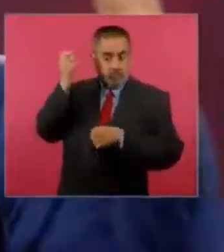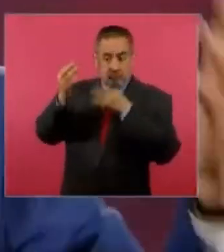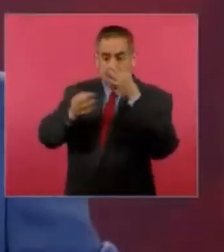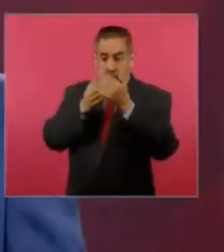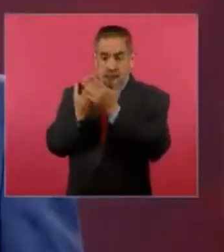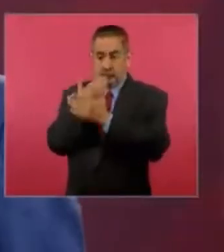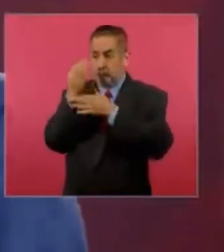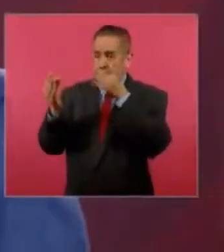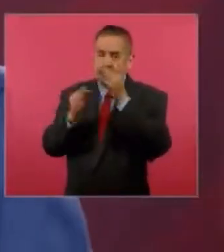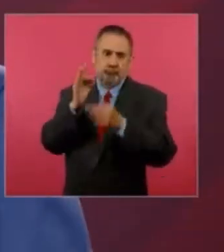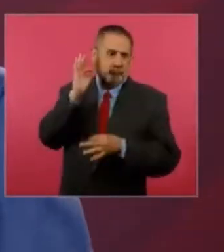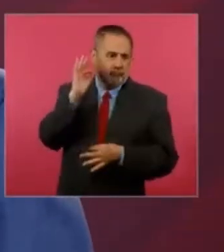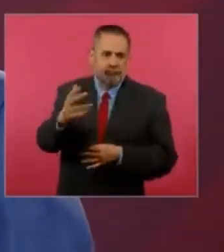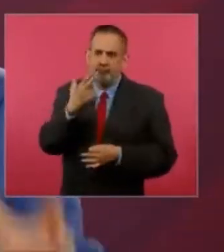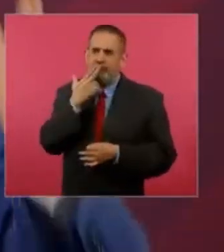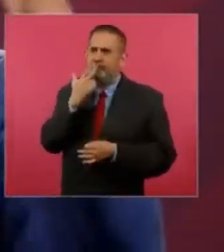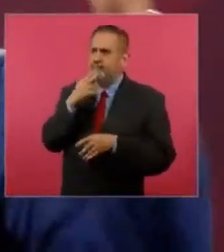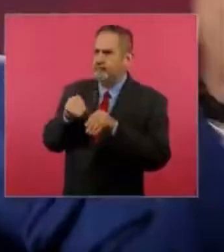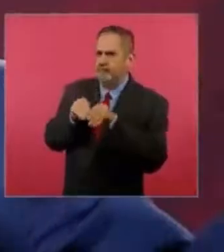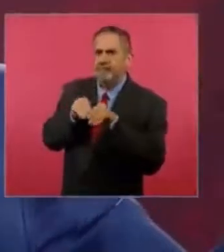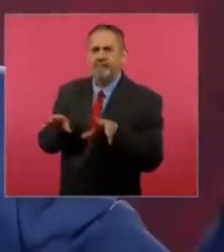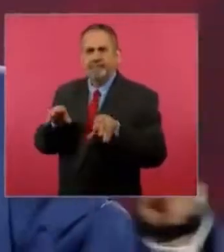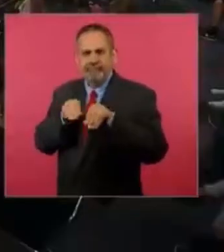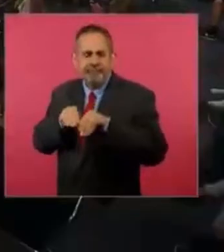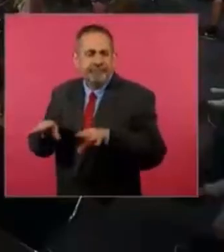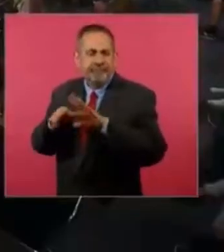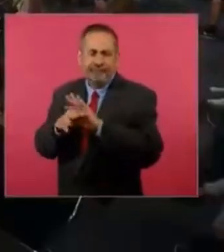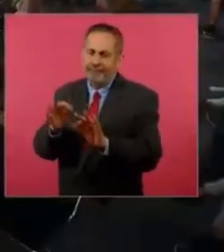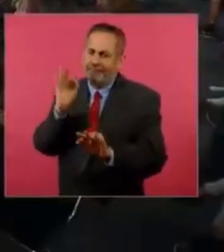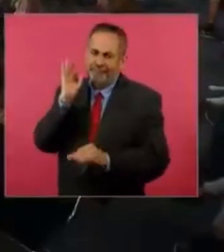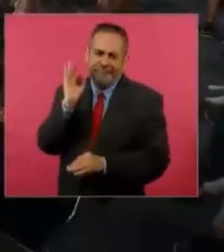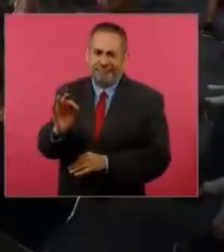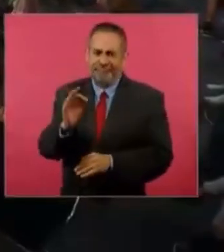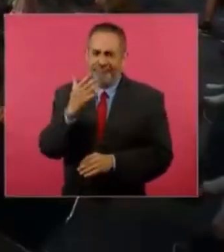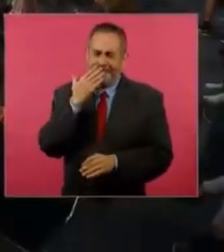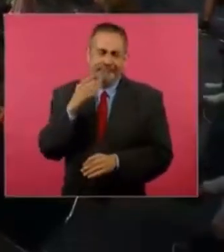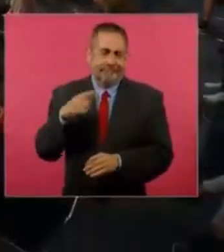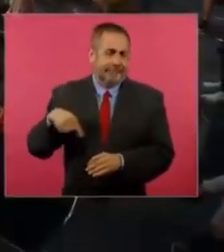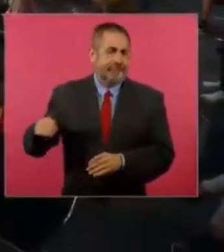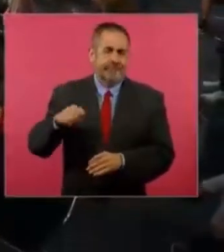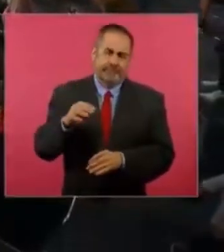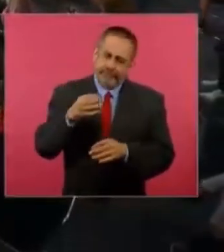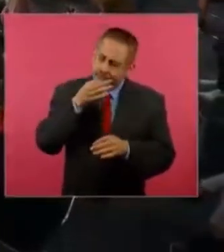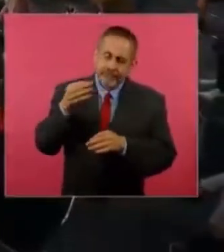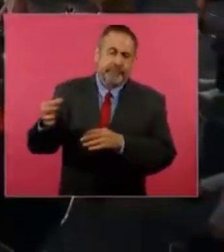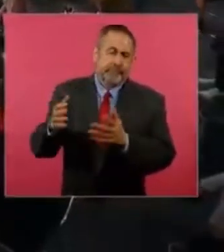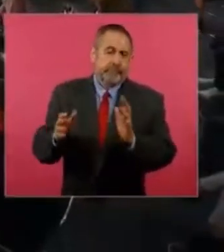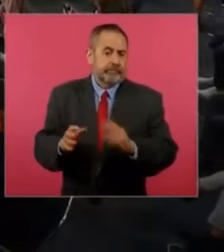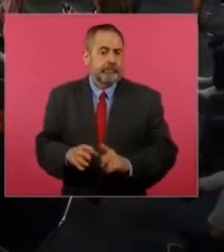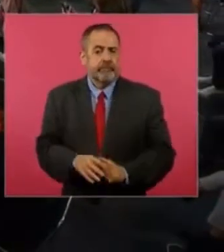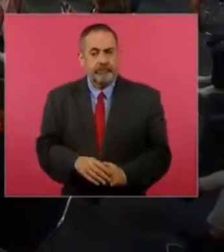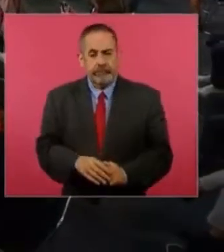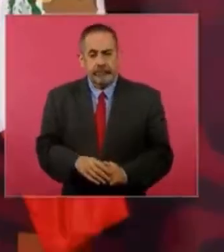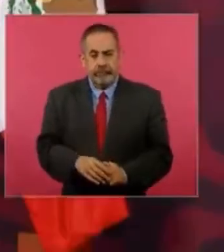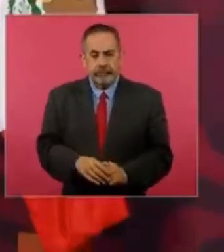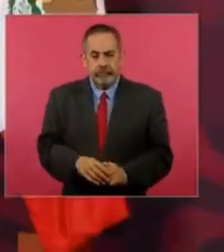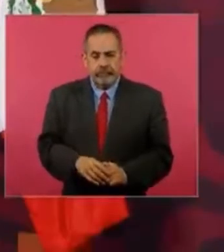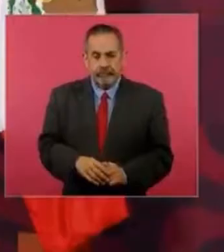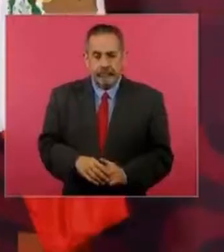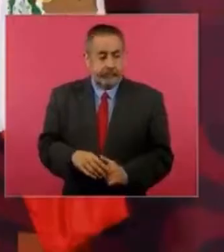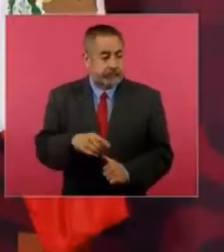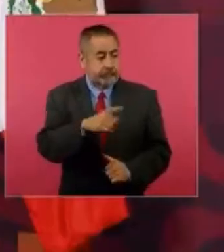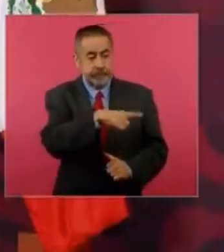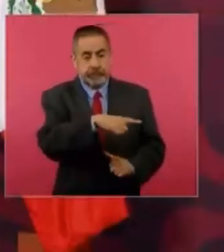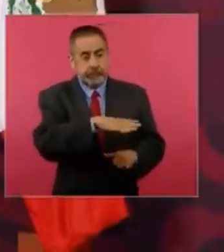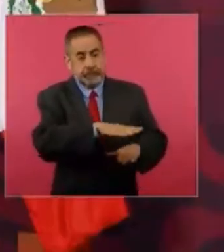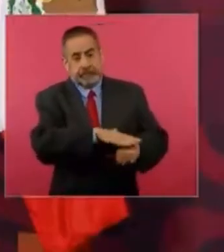en tiempo es muchísimo más